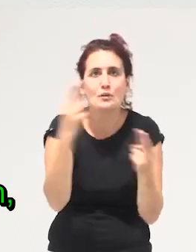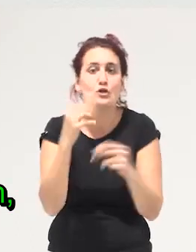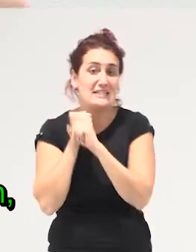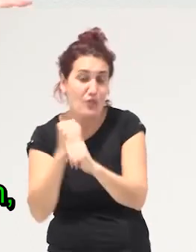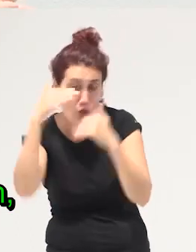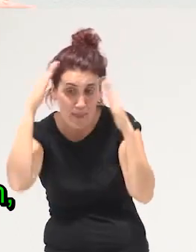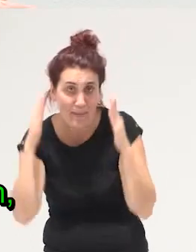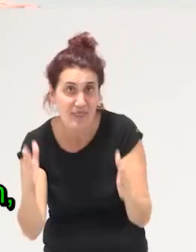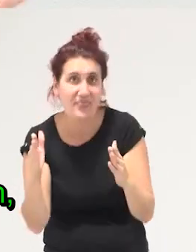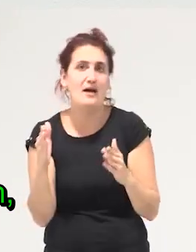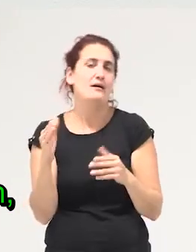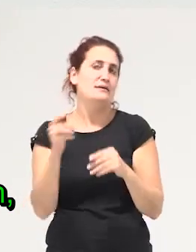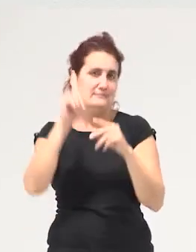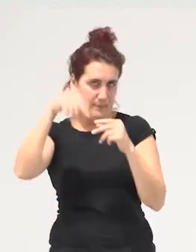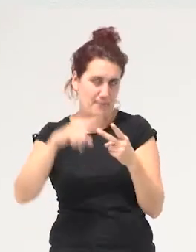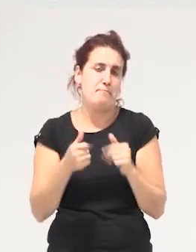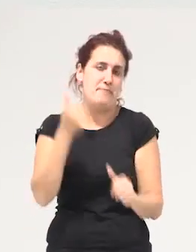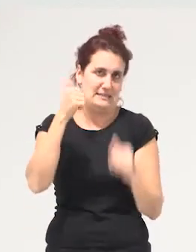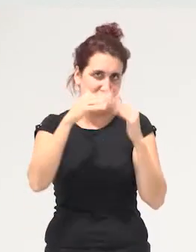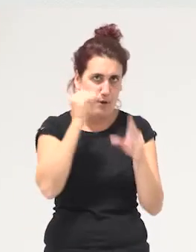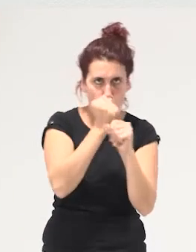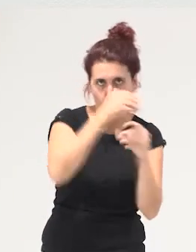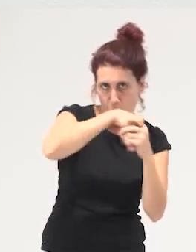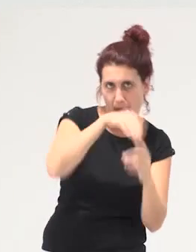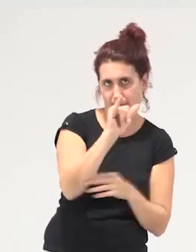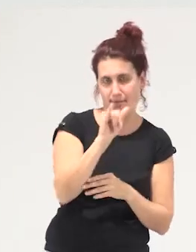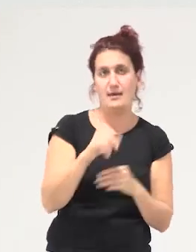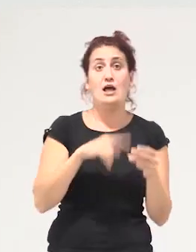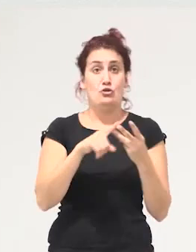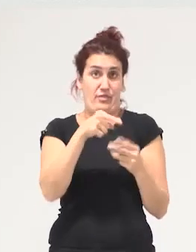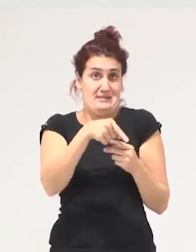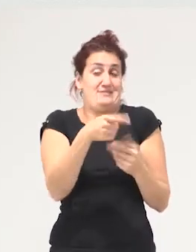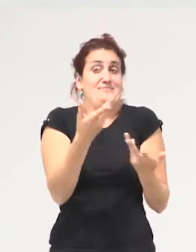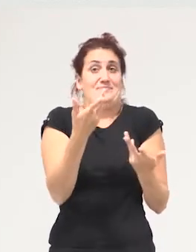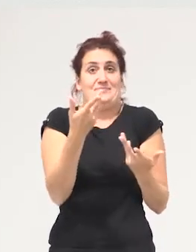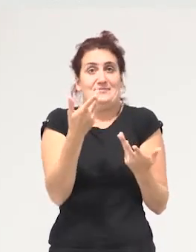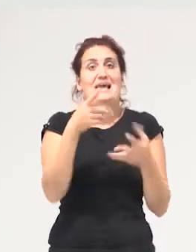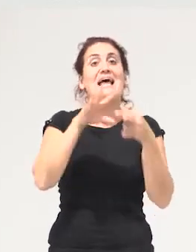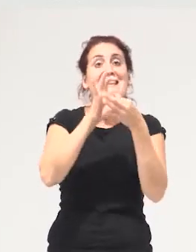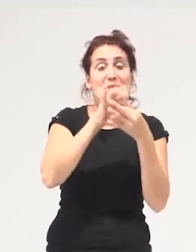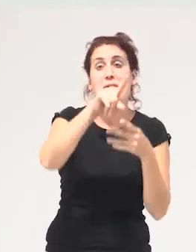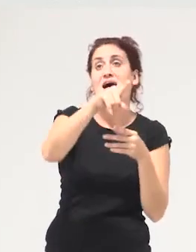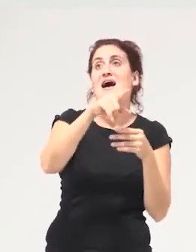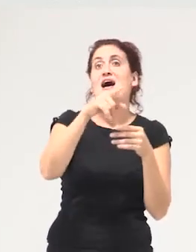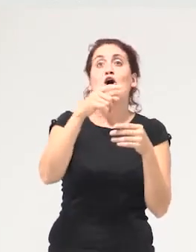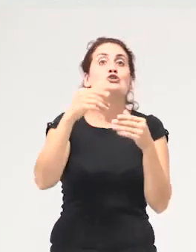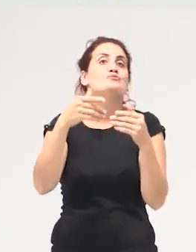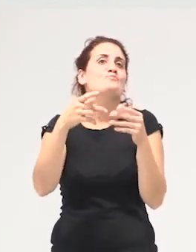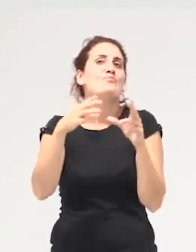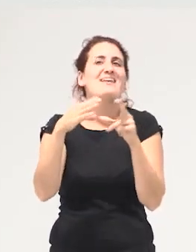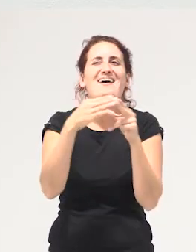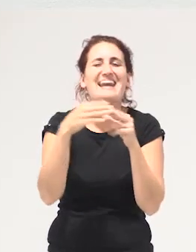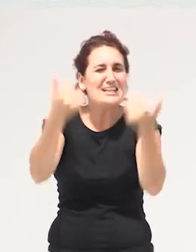existan más empleo de hogar existe entonces es definitorio de sociedades donde no existe una responsabilidad